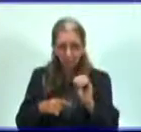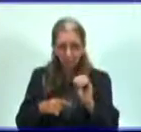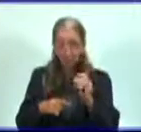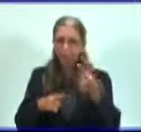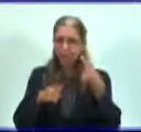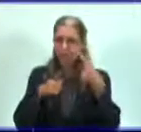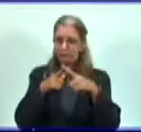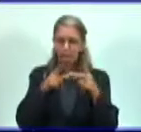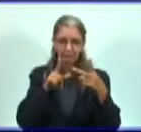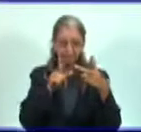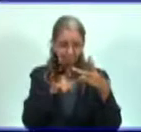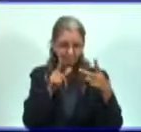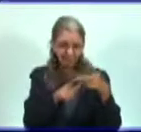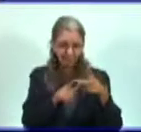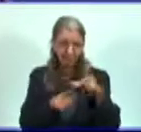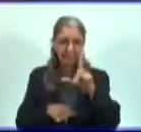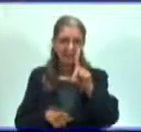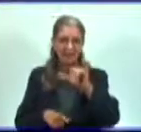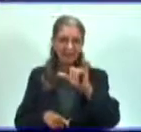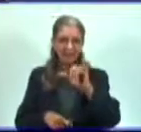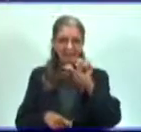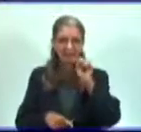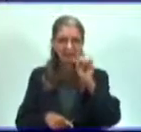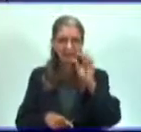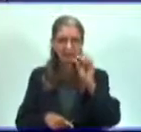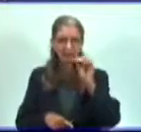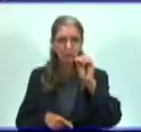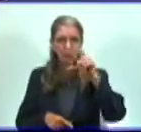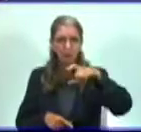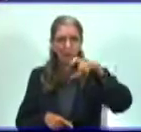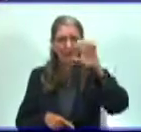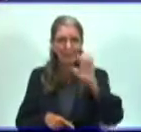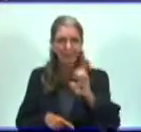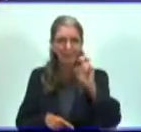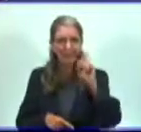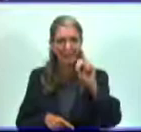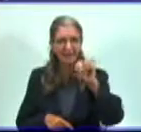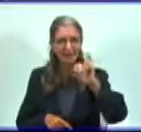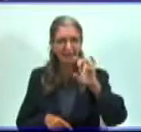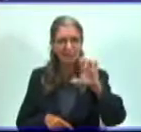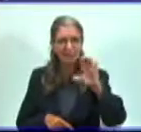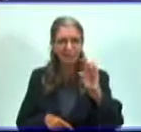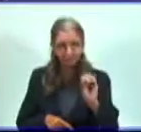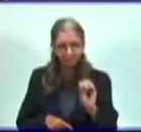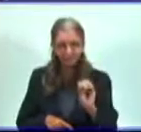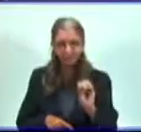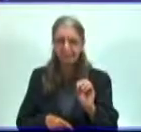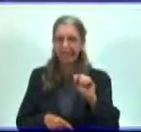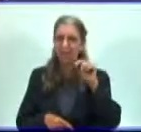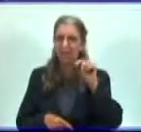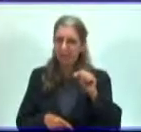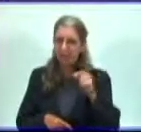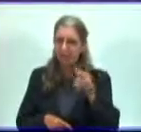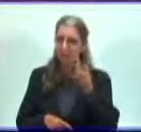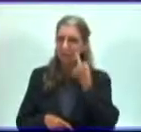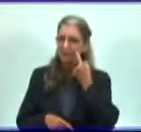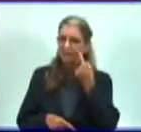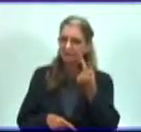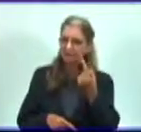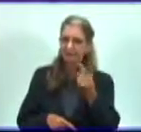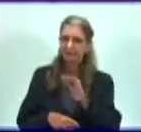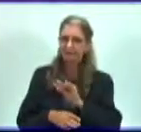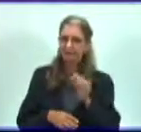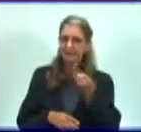lisogénico. Vamos, retornamos nuevamente al libro de texto, y entonces estamos en condiciones